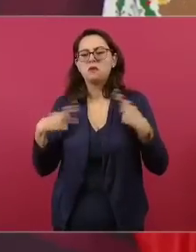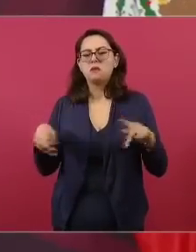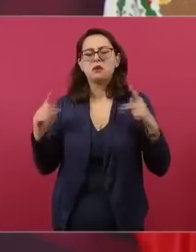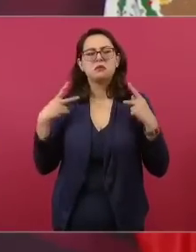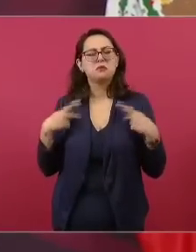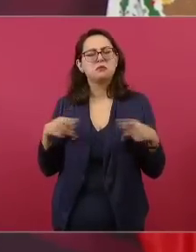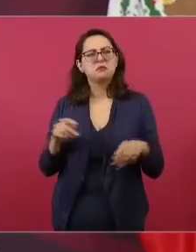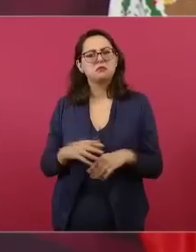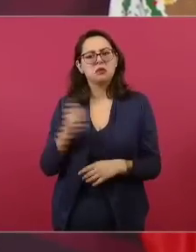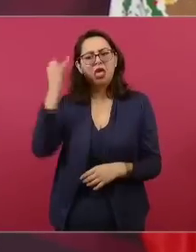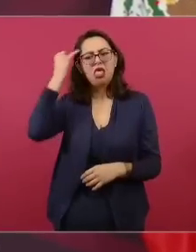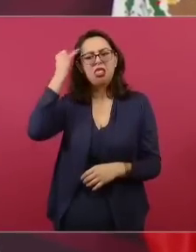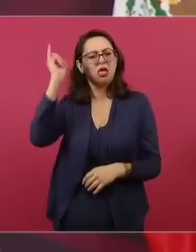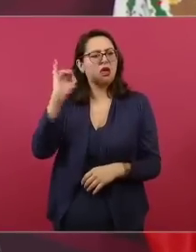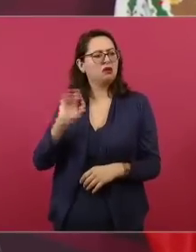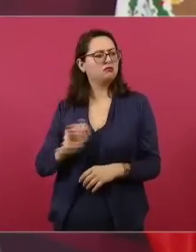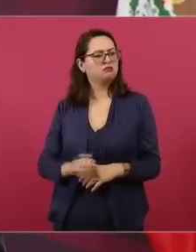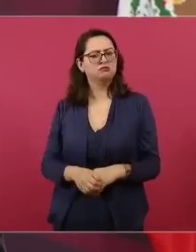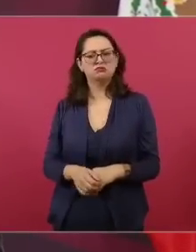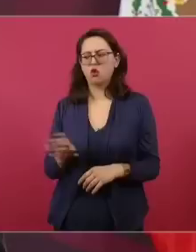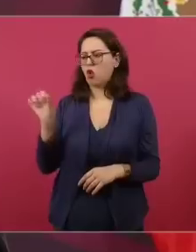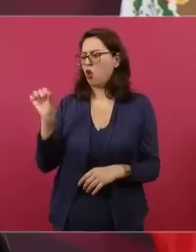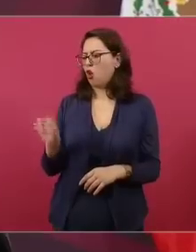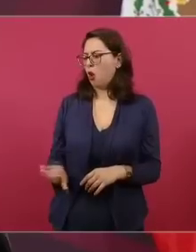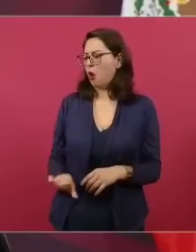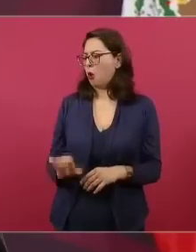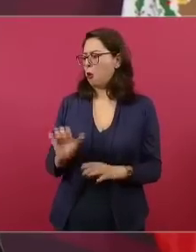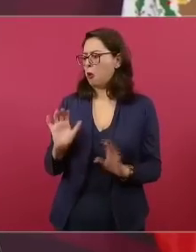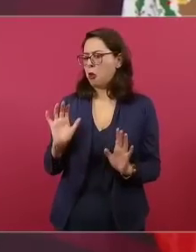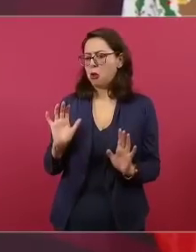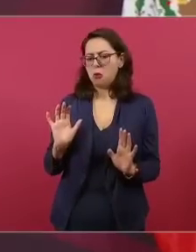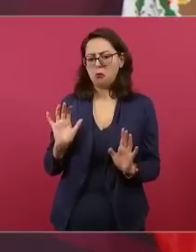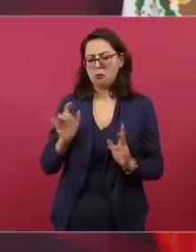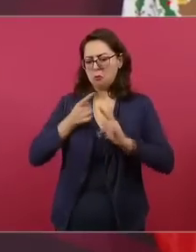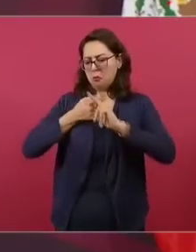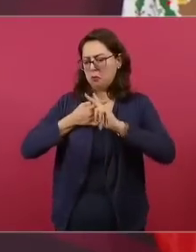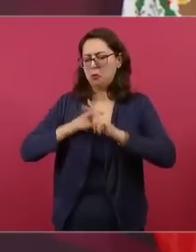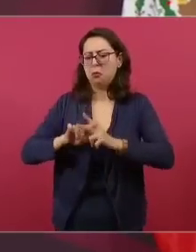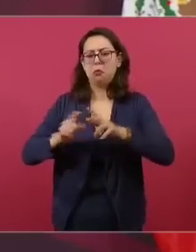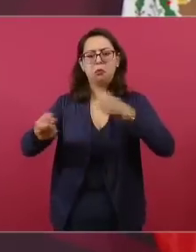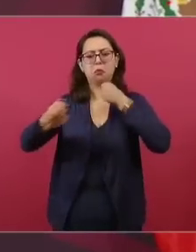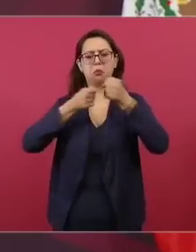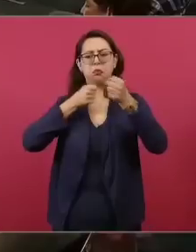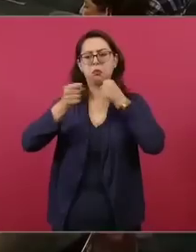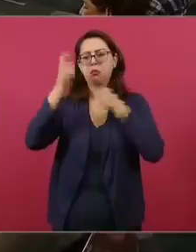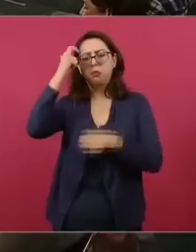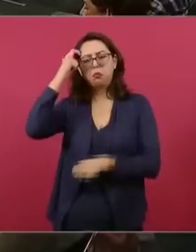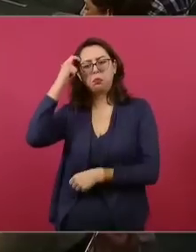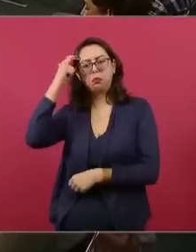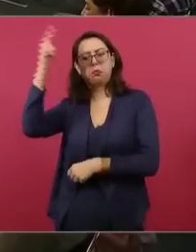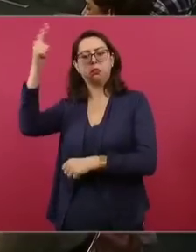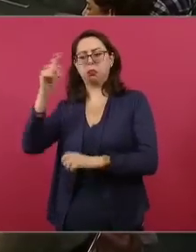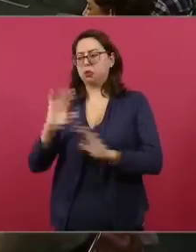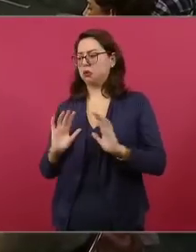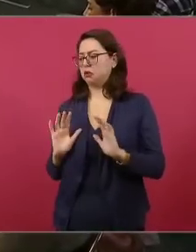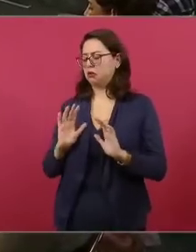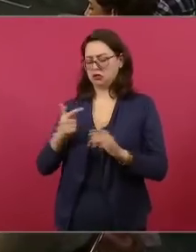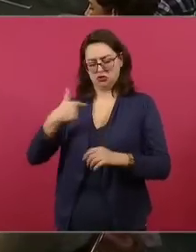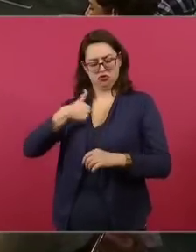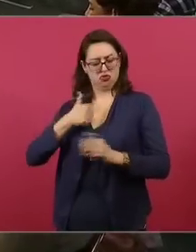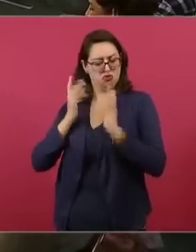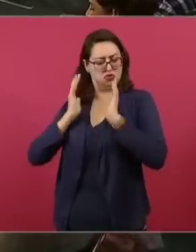No es fácil, no van a saber ni hacer el primer párrafo.